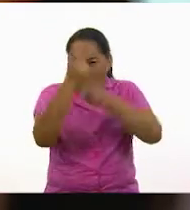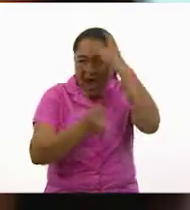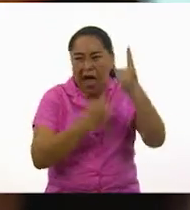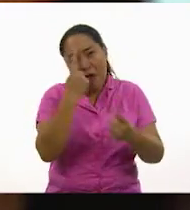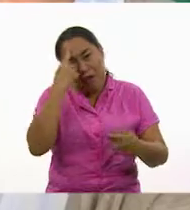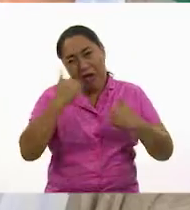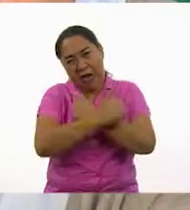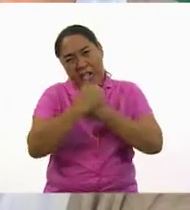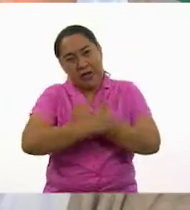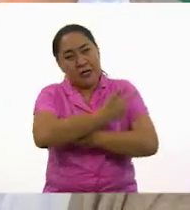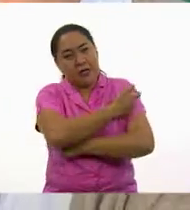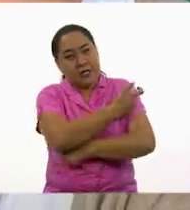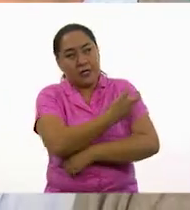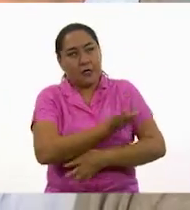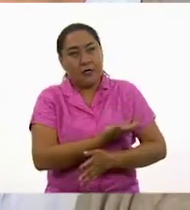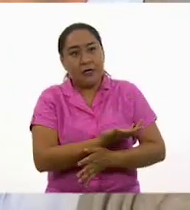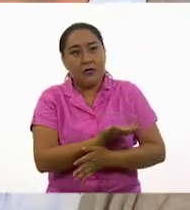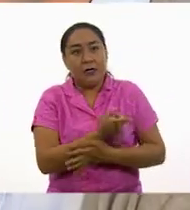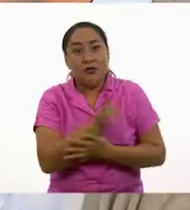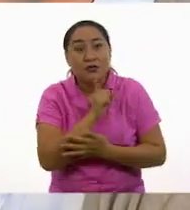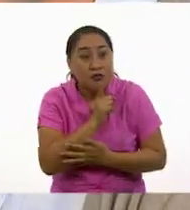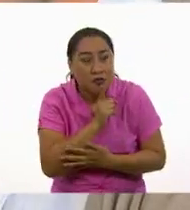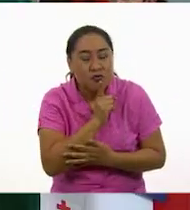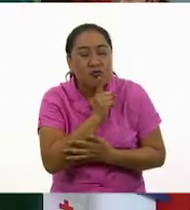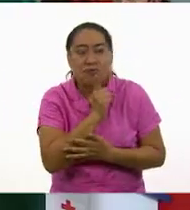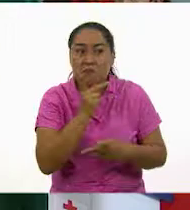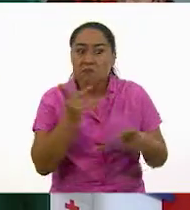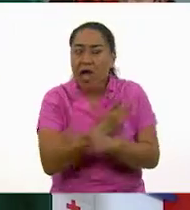no vacunarse. Shh, nadie sabía.